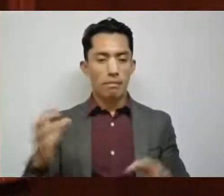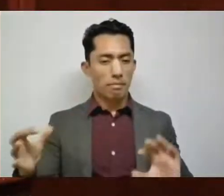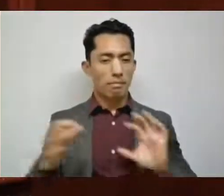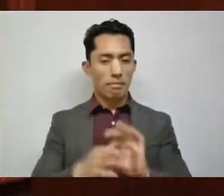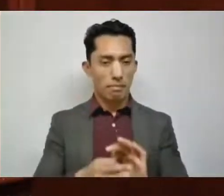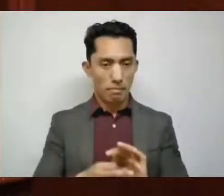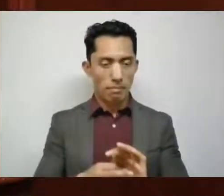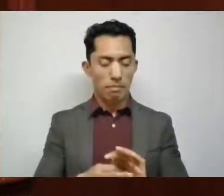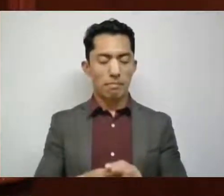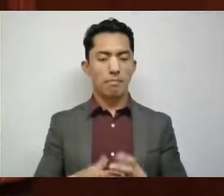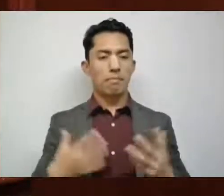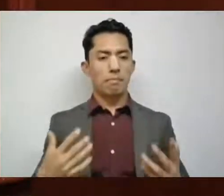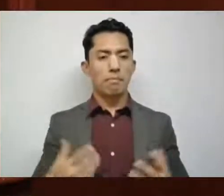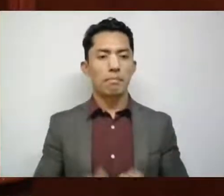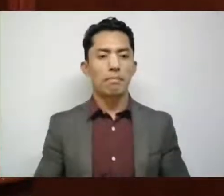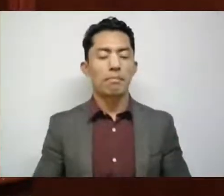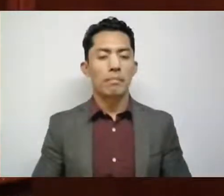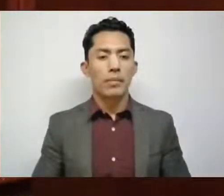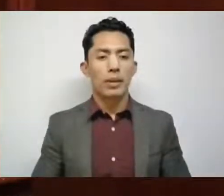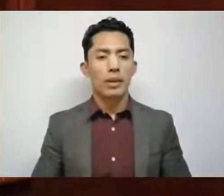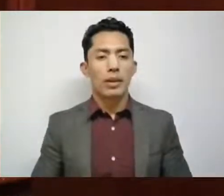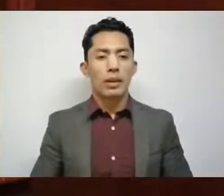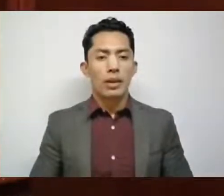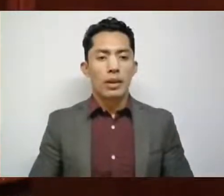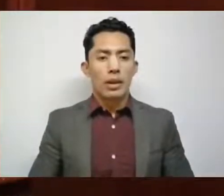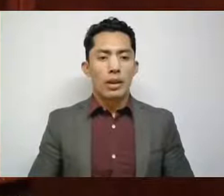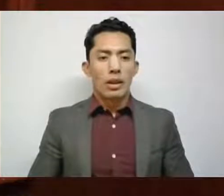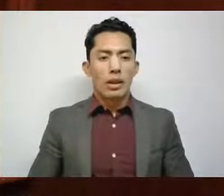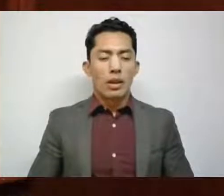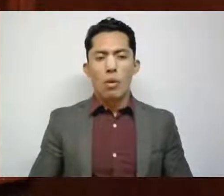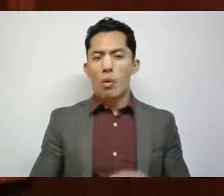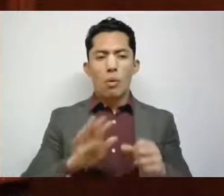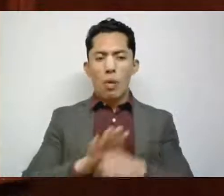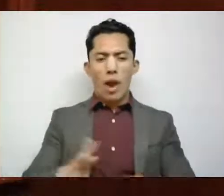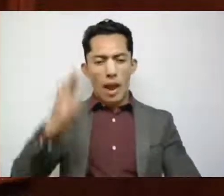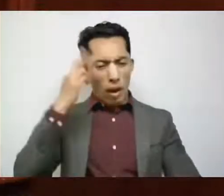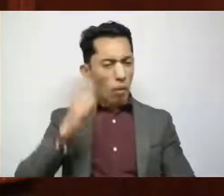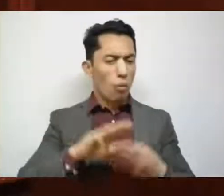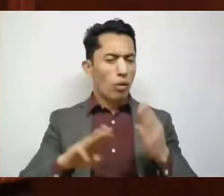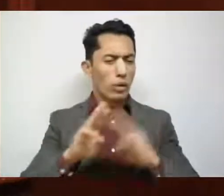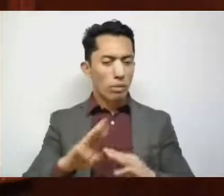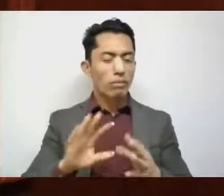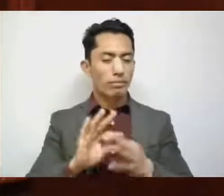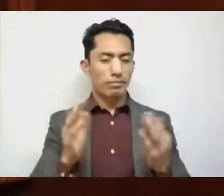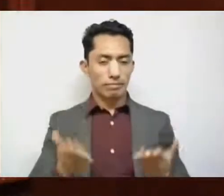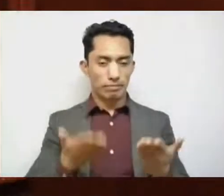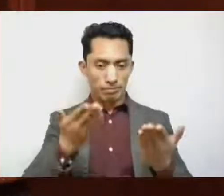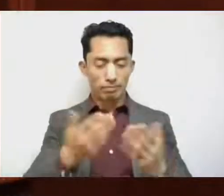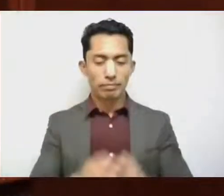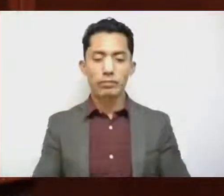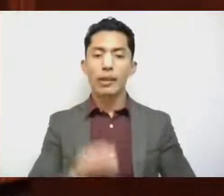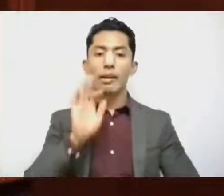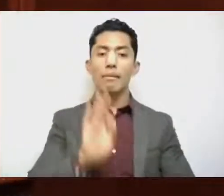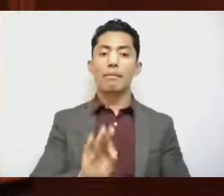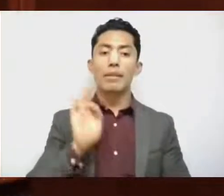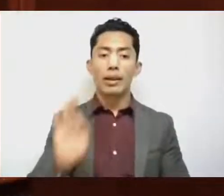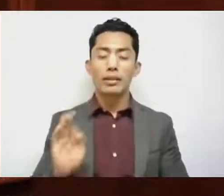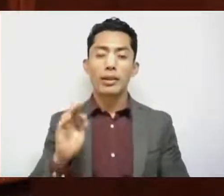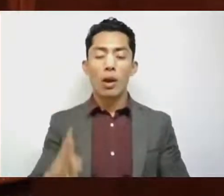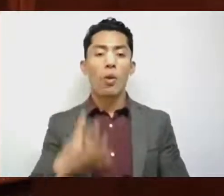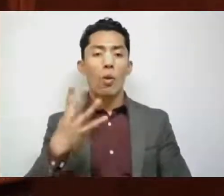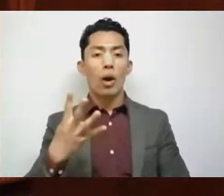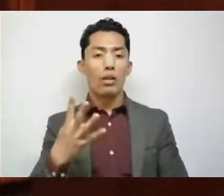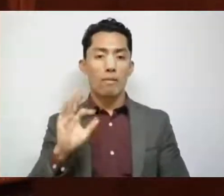de la siguiente exposición de motivos, con fecha 4 de